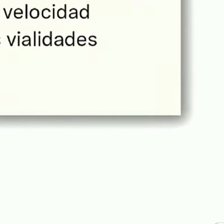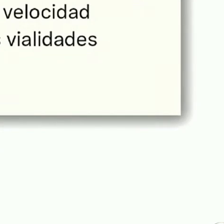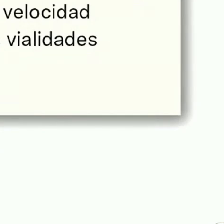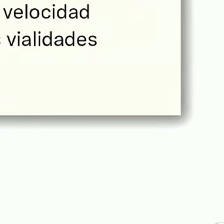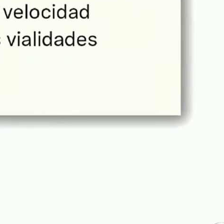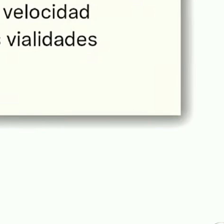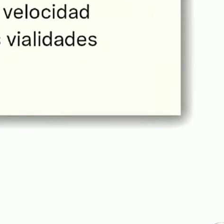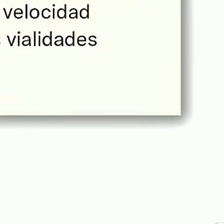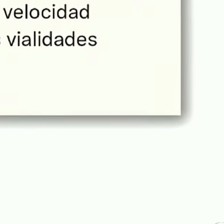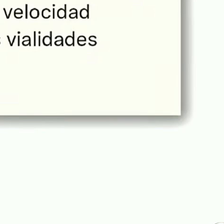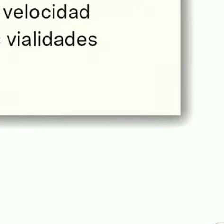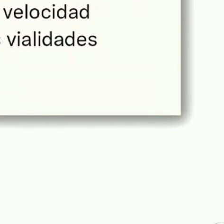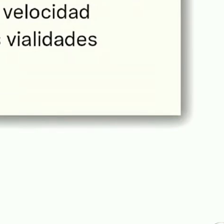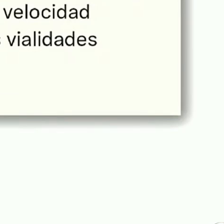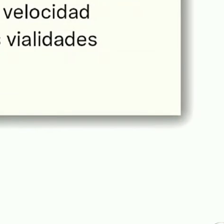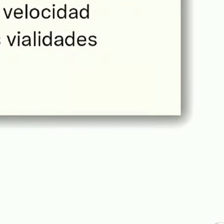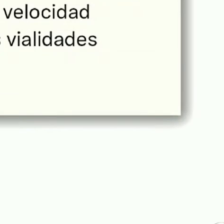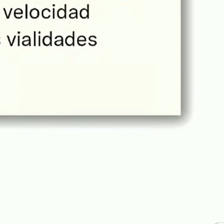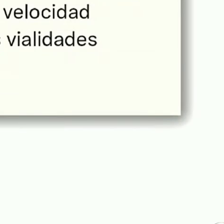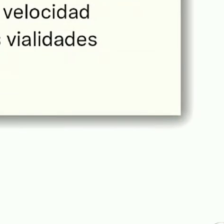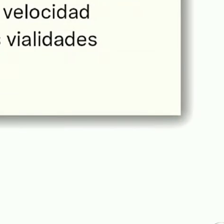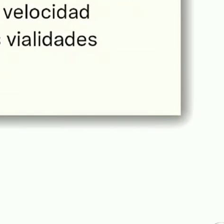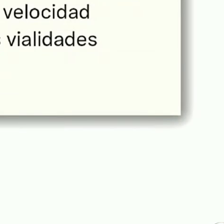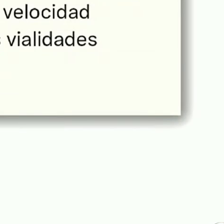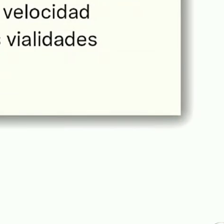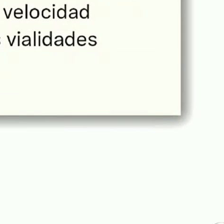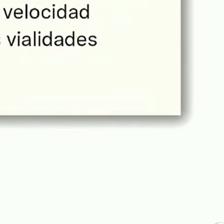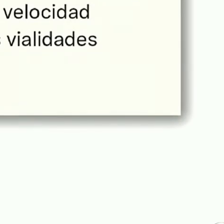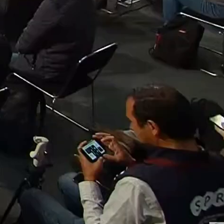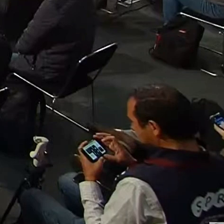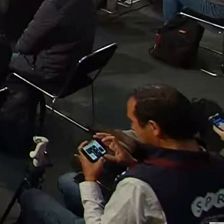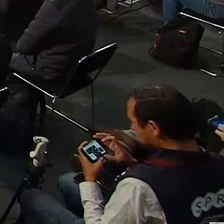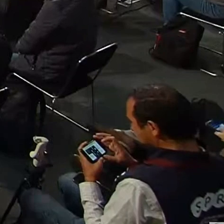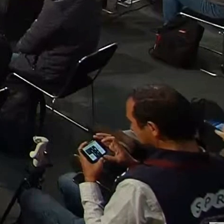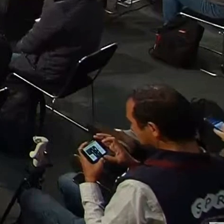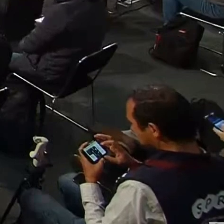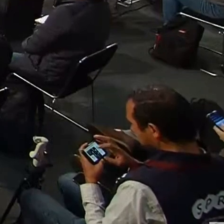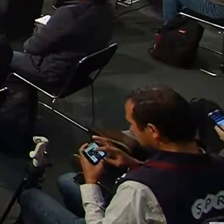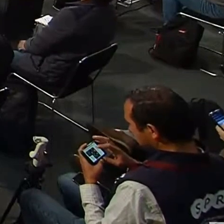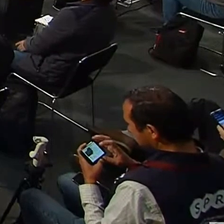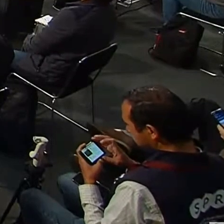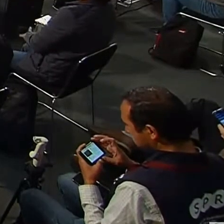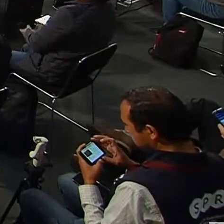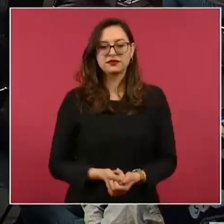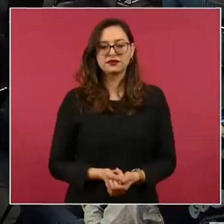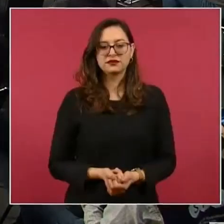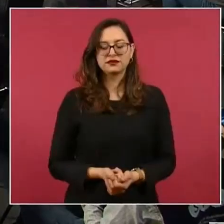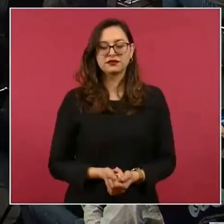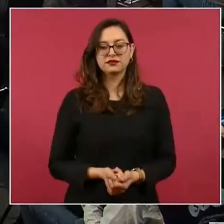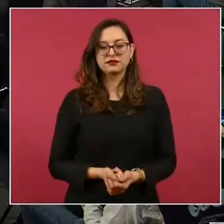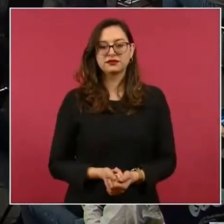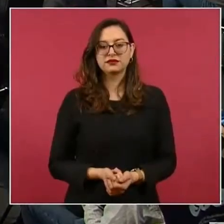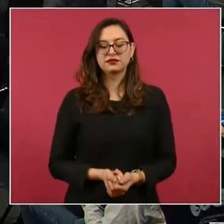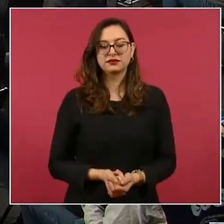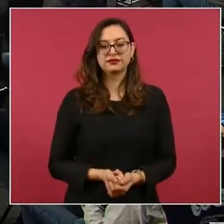Los del Pedregal de Santo Domingo ¡ay! ¿por quién votaron?